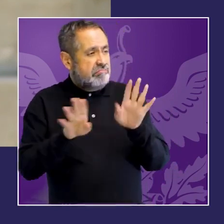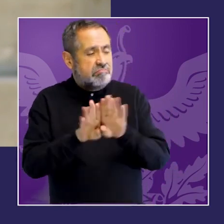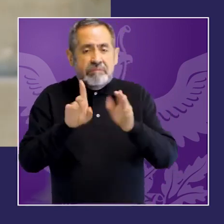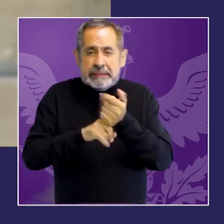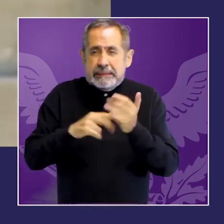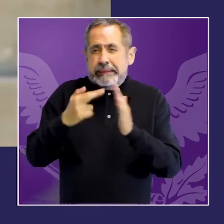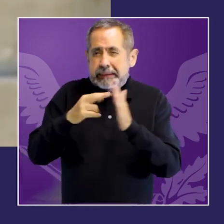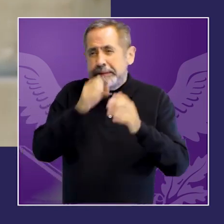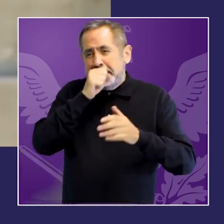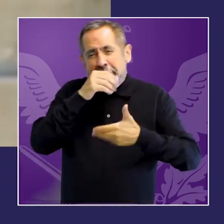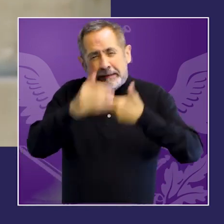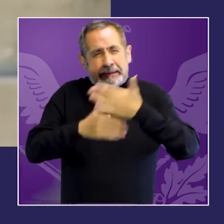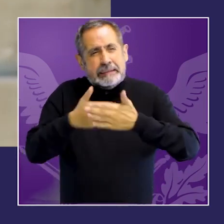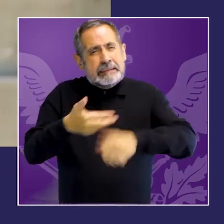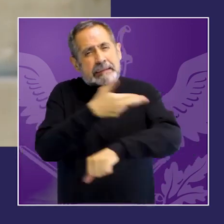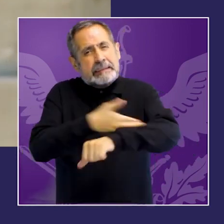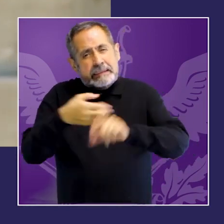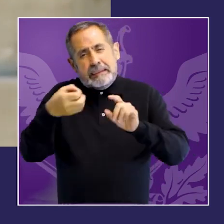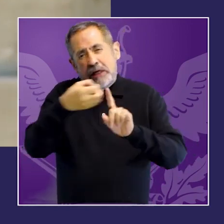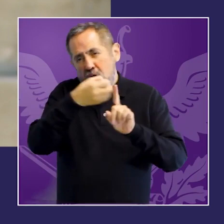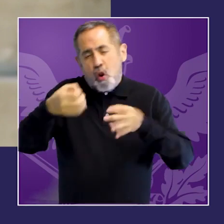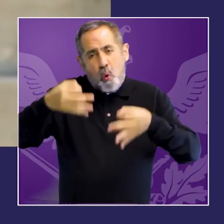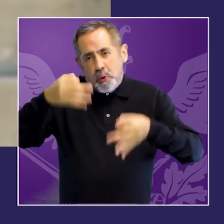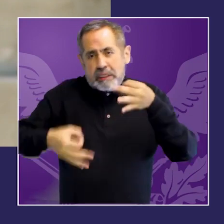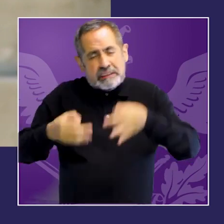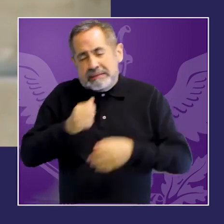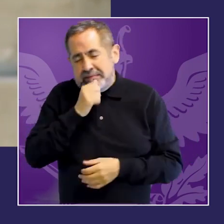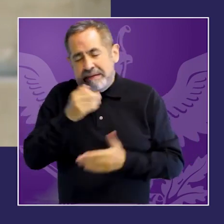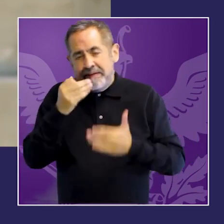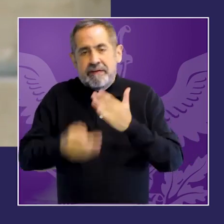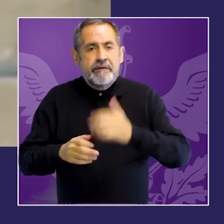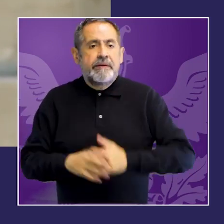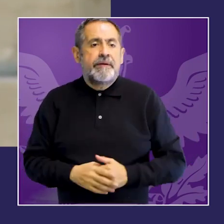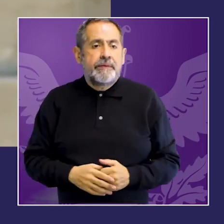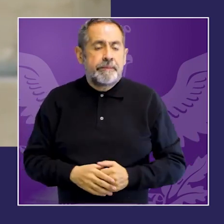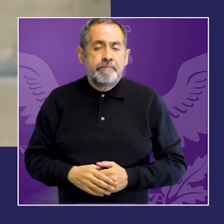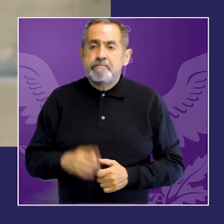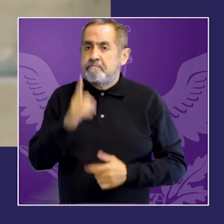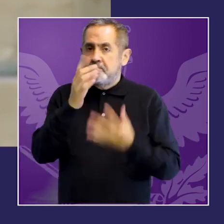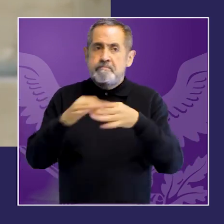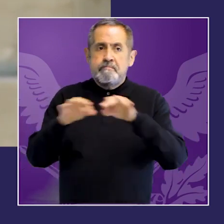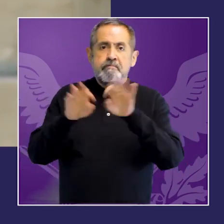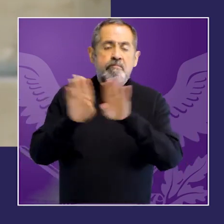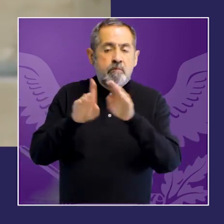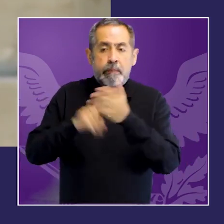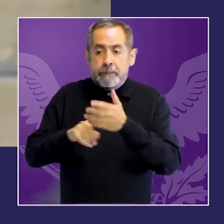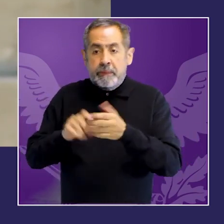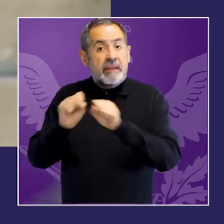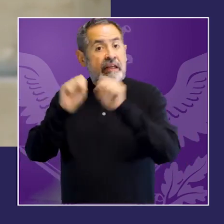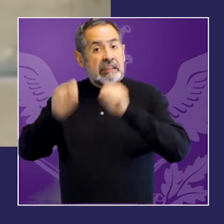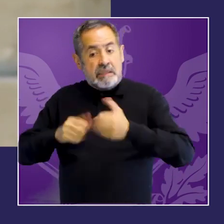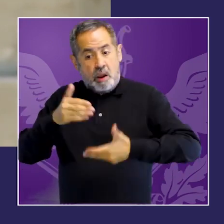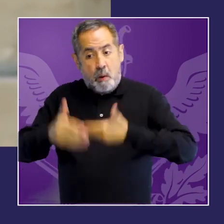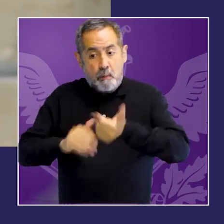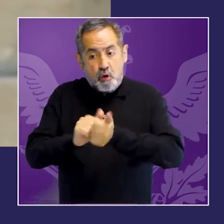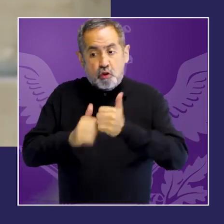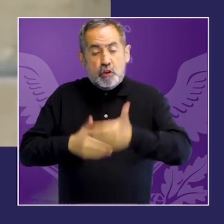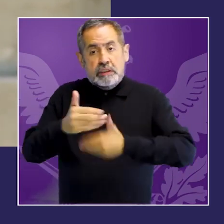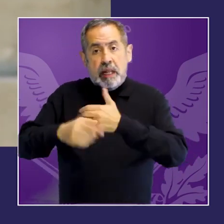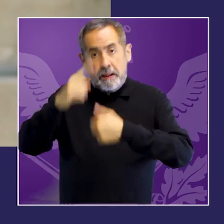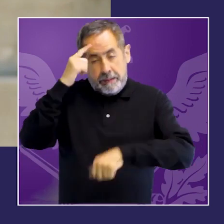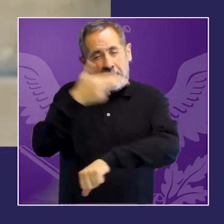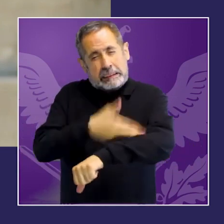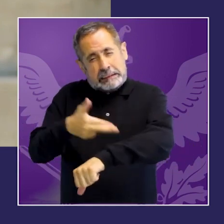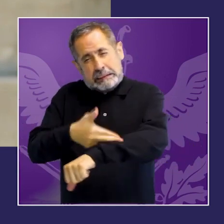¿En qué medida incorporar un nuevo paradigma en la investigación y la conducción de los procesos puede acercar el